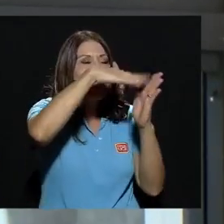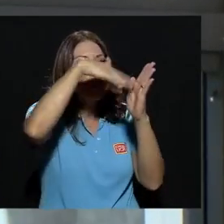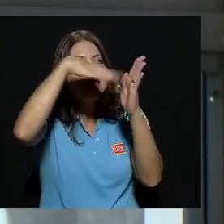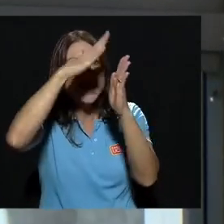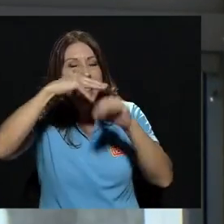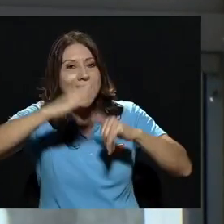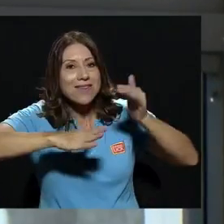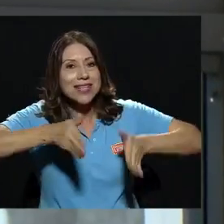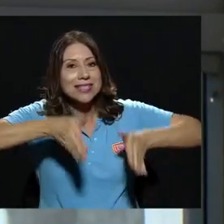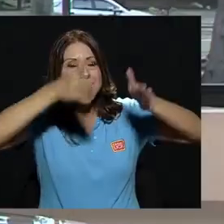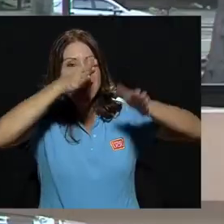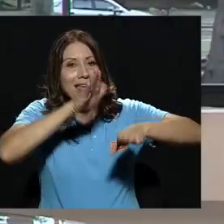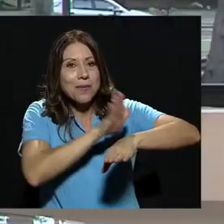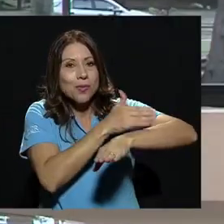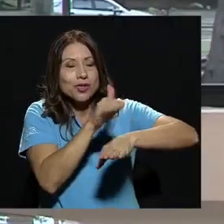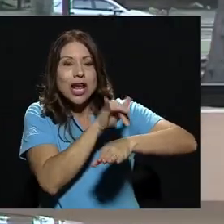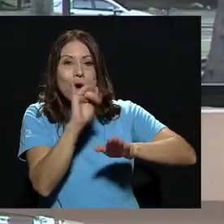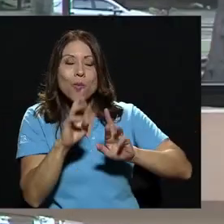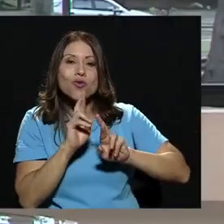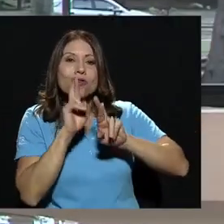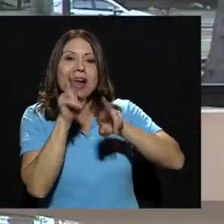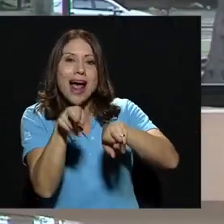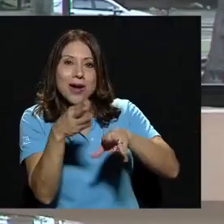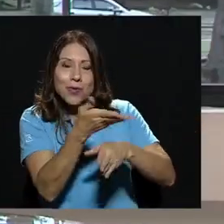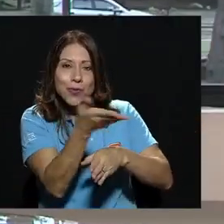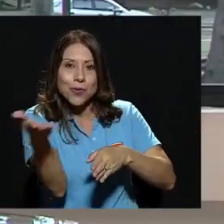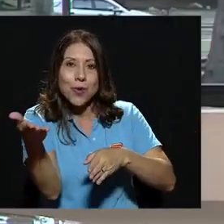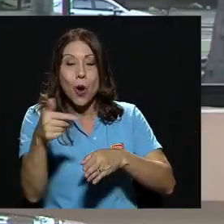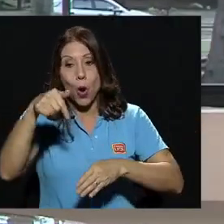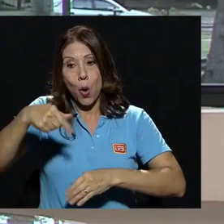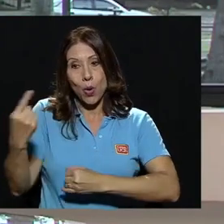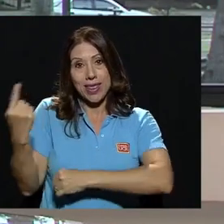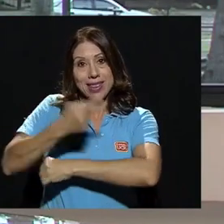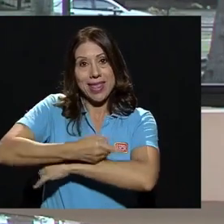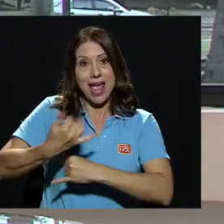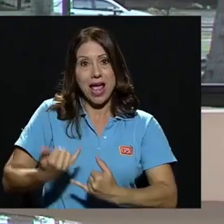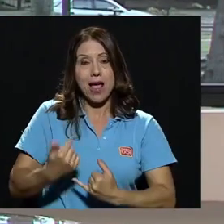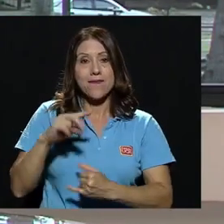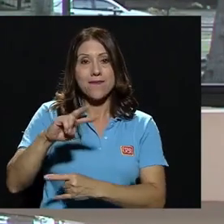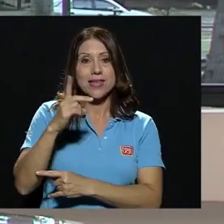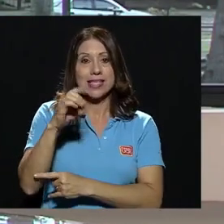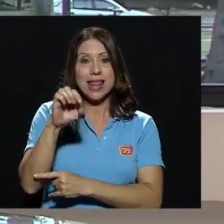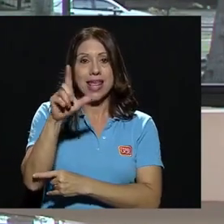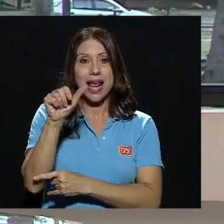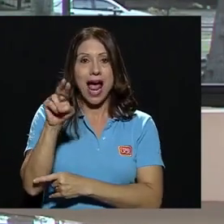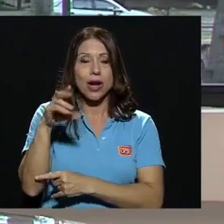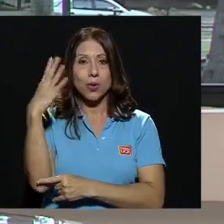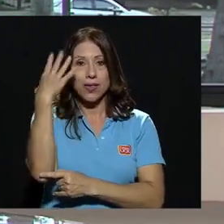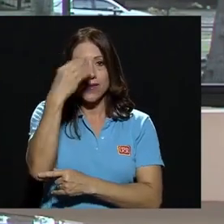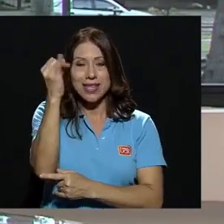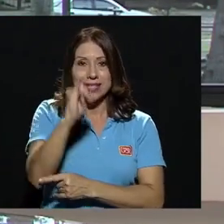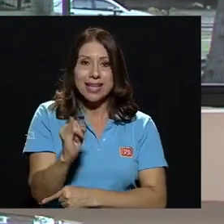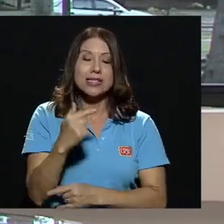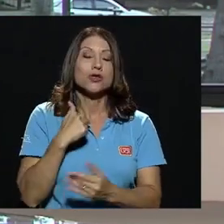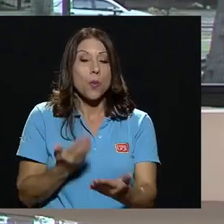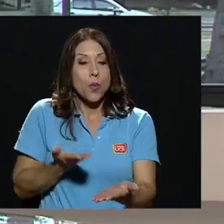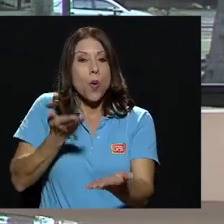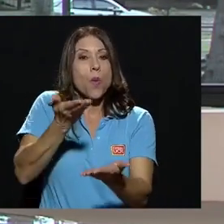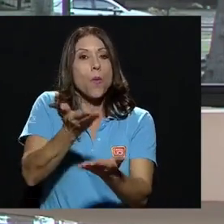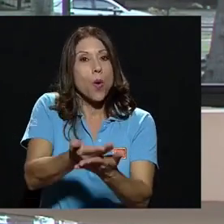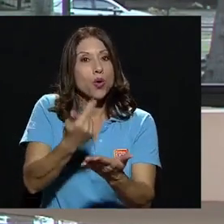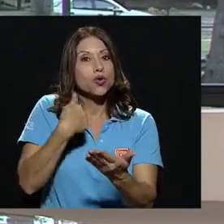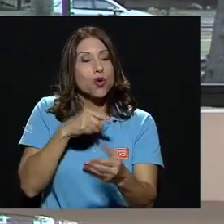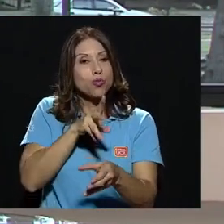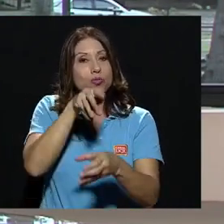a la Universidad de Costa Rica. Hoy en día, soy el vicedecano de Bellas Artes y propongo llegar al Consejo Universitario para seguir